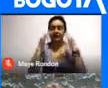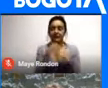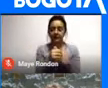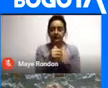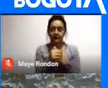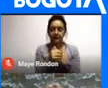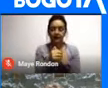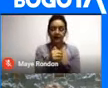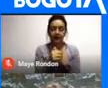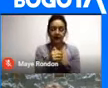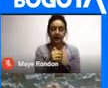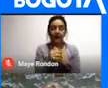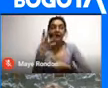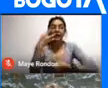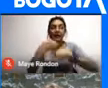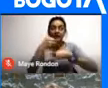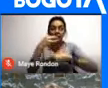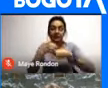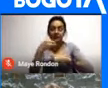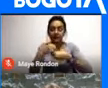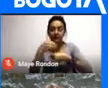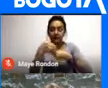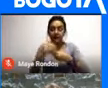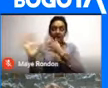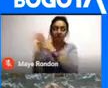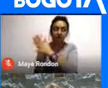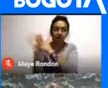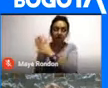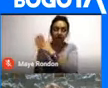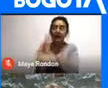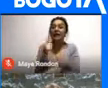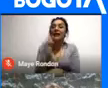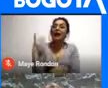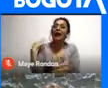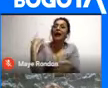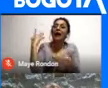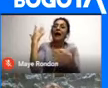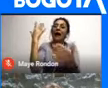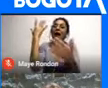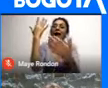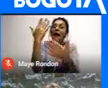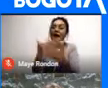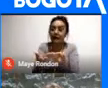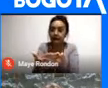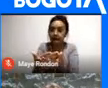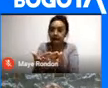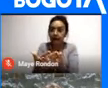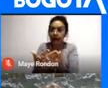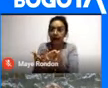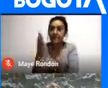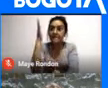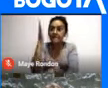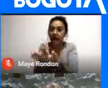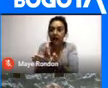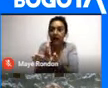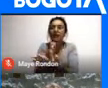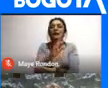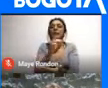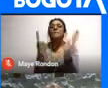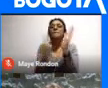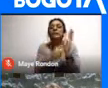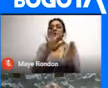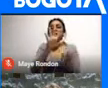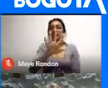Y además La historia Que nos han contado Dice Hasta que finalmente Llegan los Conquistadores Españoles En 1537